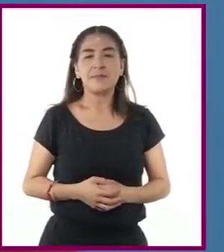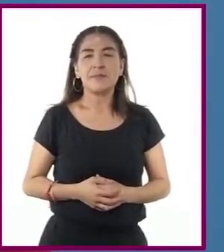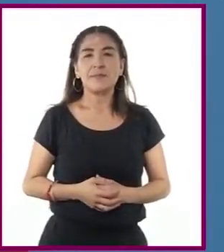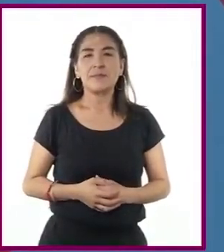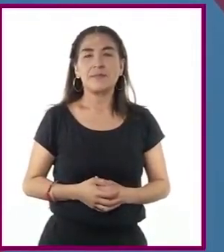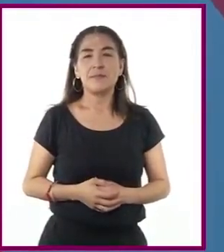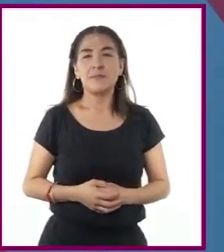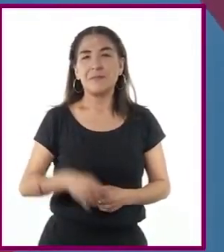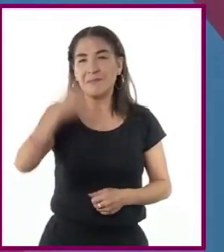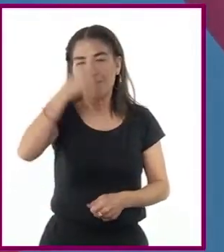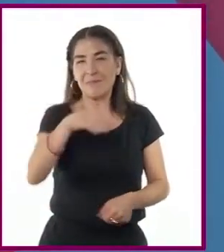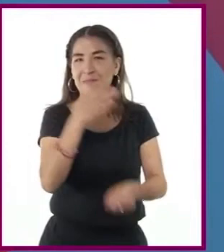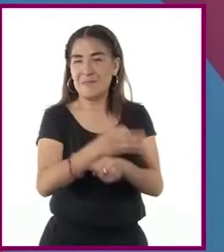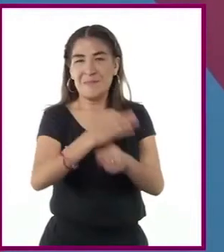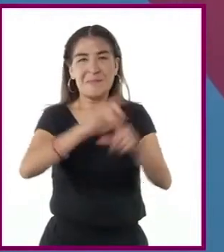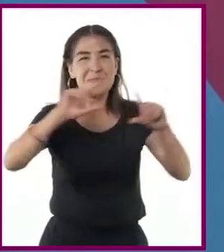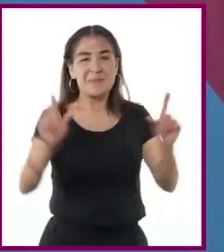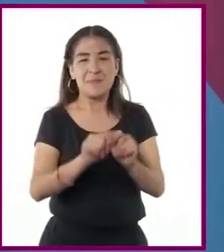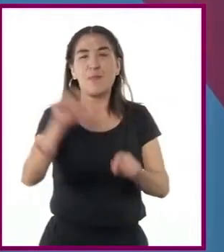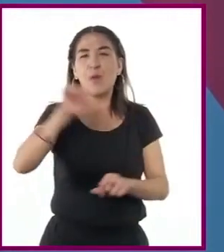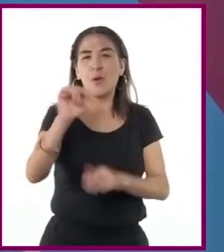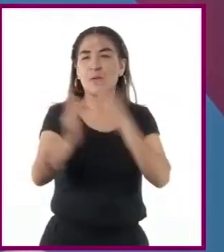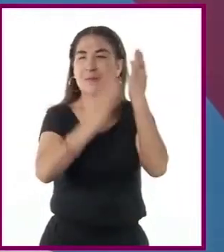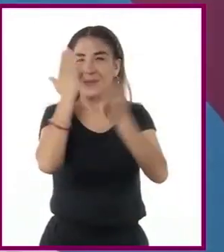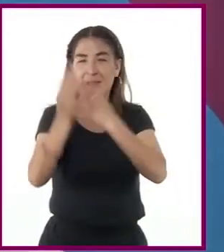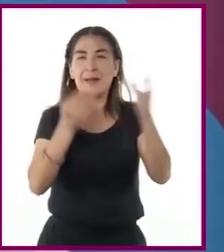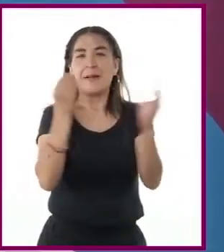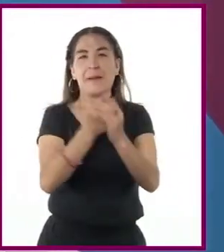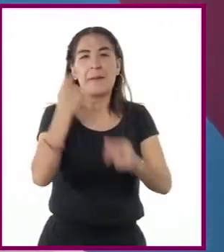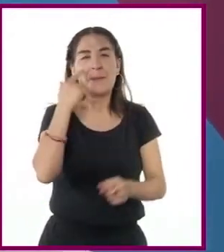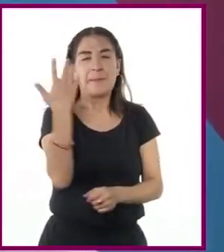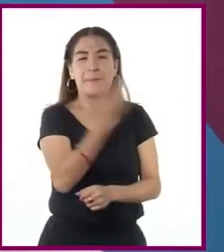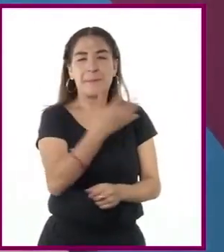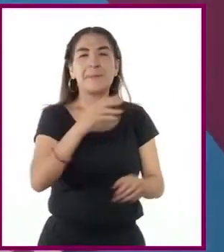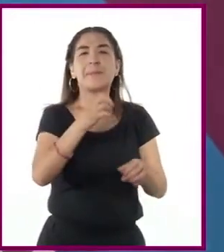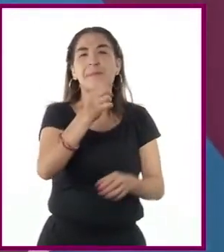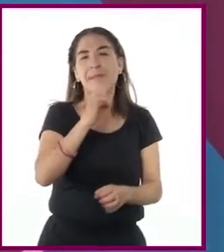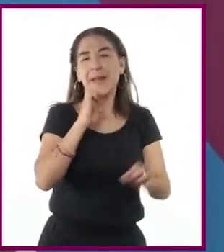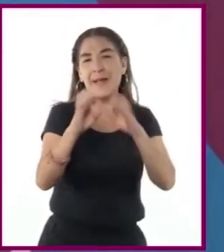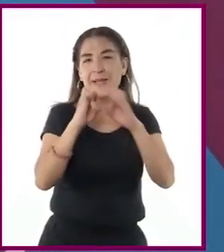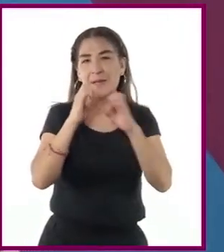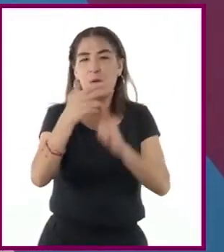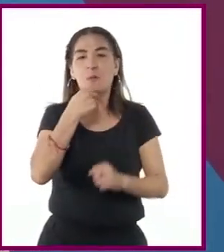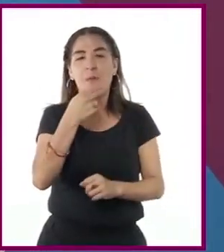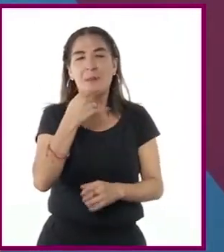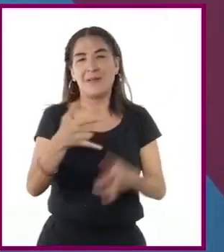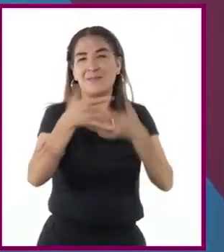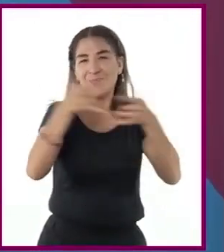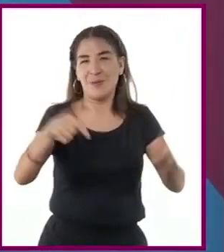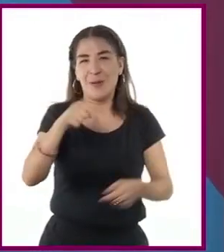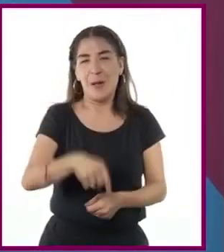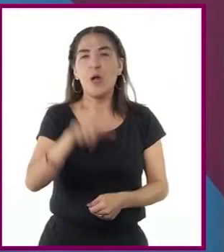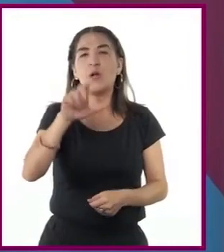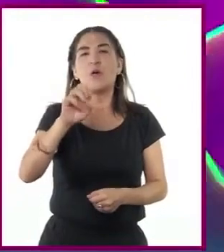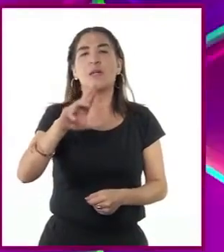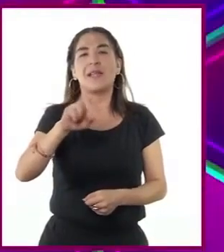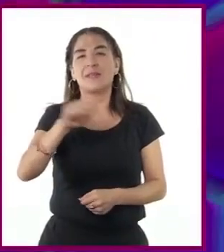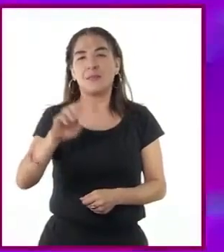Para sintetizar lo que hemos estudiado en la sesión de hoy, escuchemos la siguiente entrevista al historiador mexicano Lorenzo Meyer.